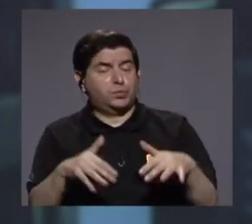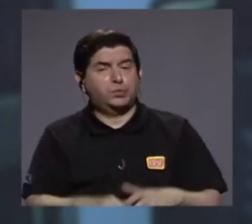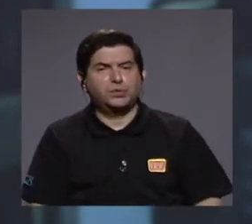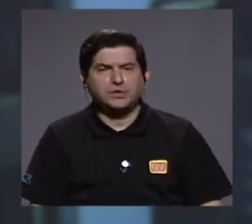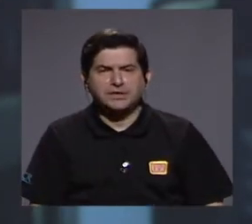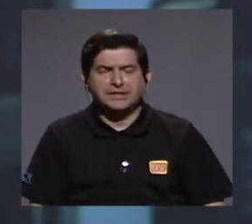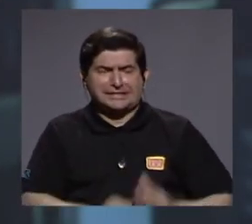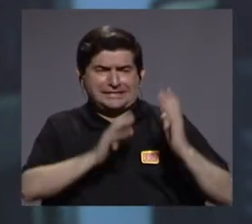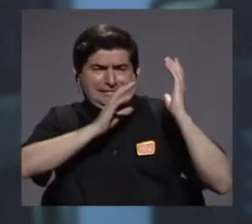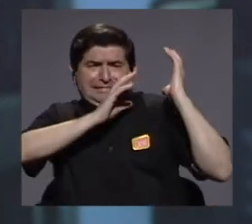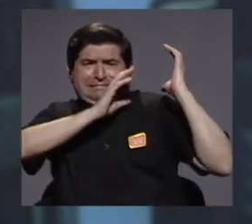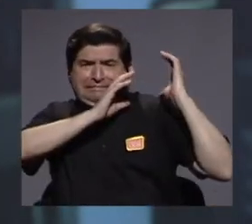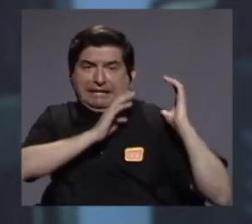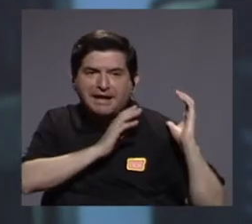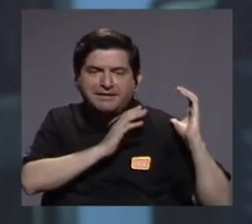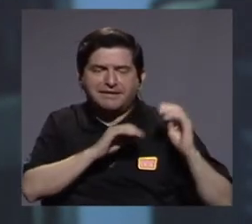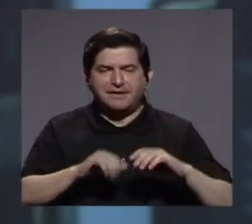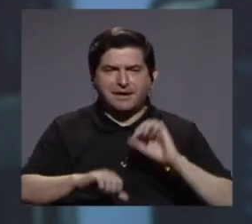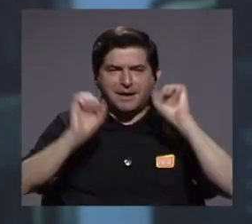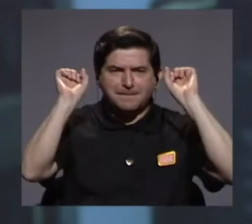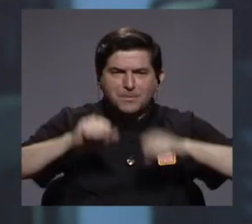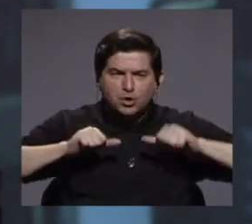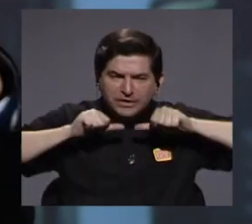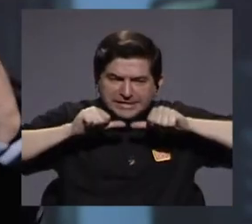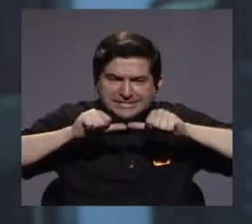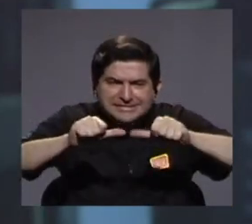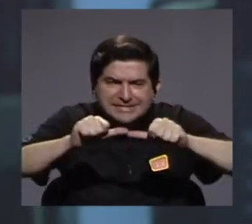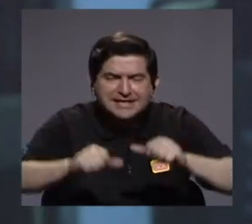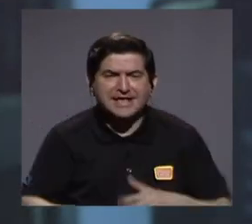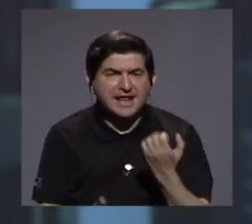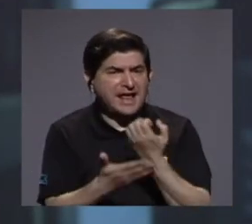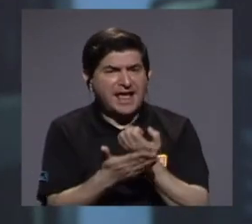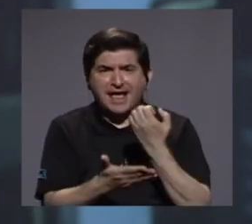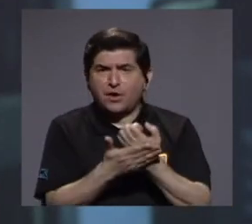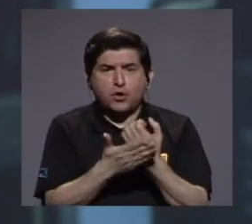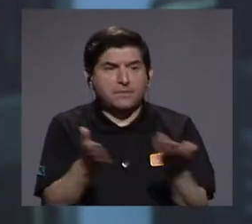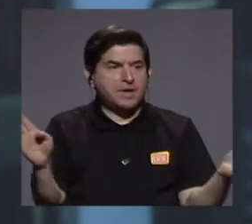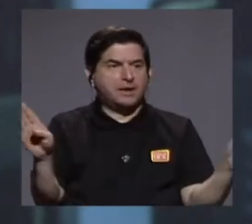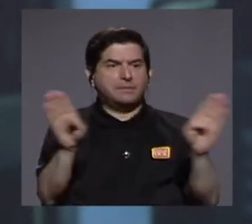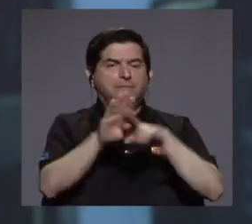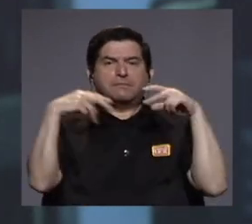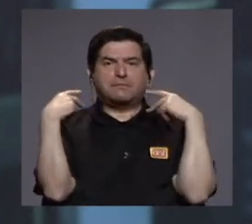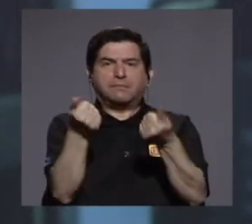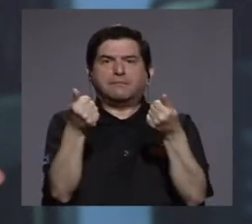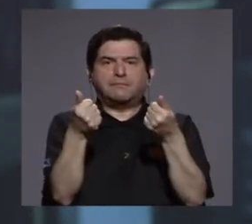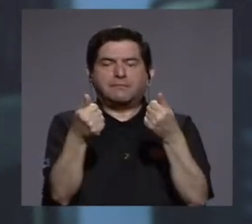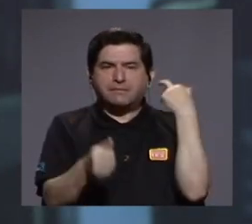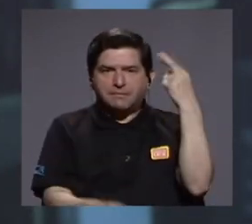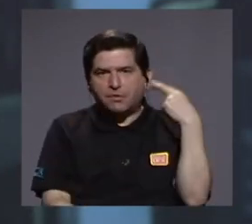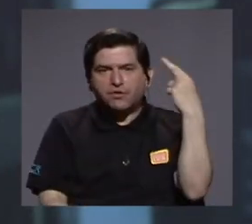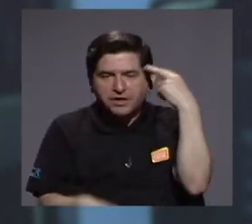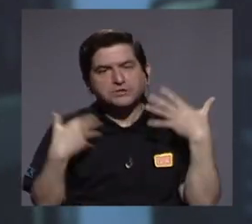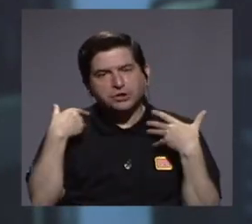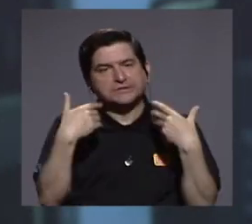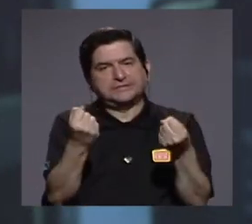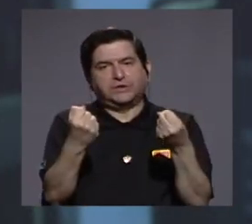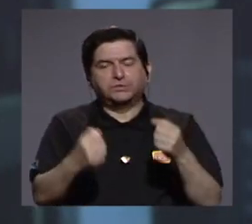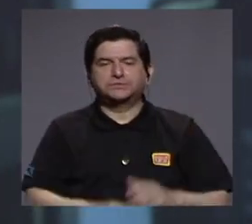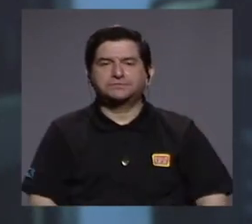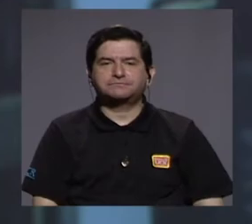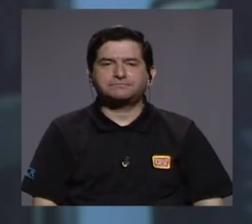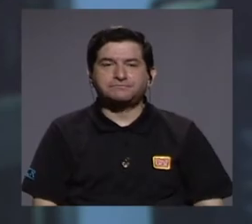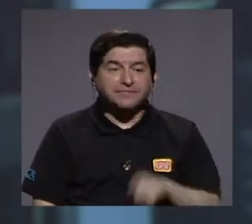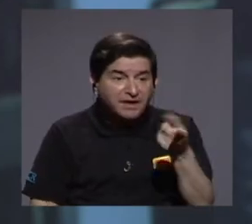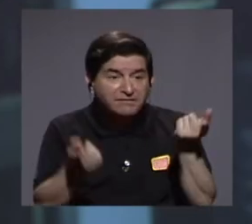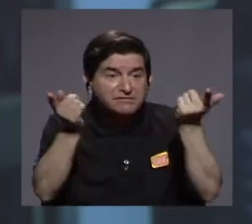peso para poder subsistir donde una economía se vio cerrada de un momento a otro por razones sanitarias y pues